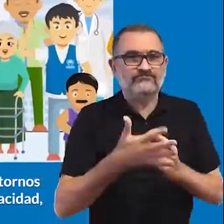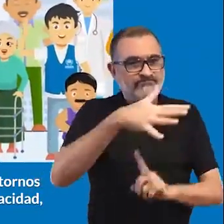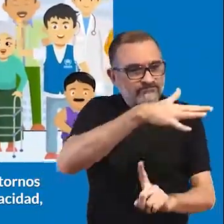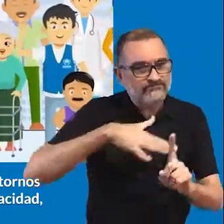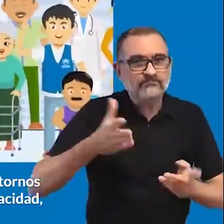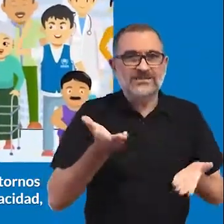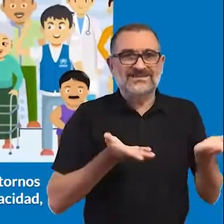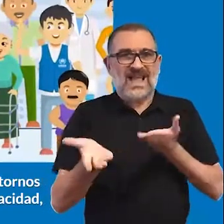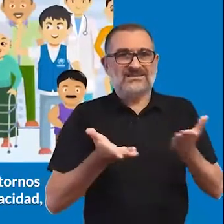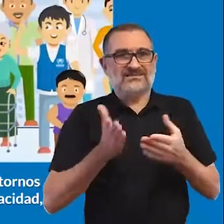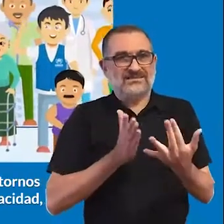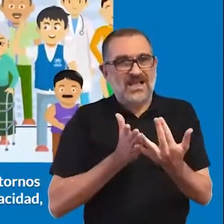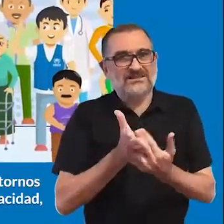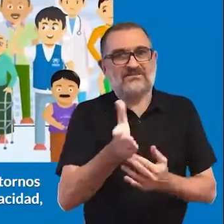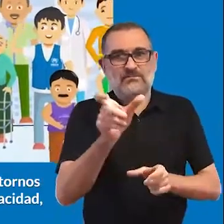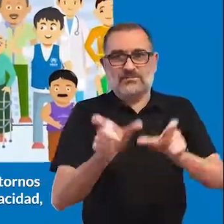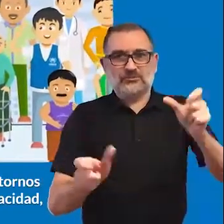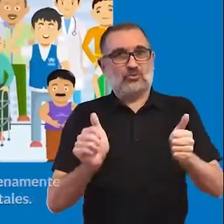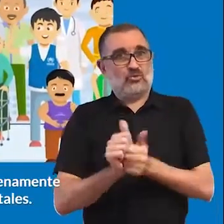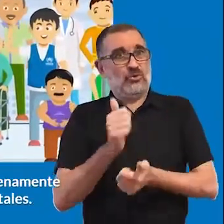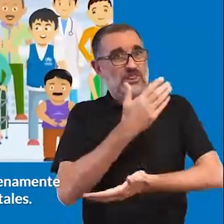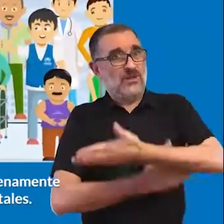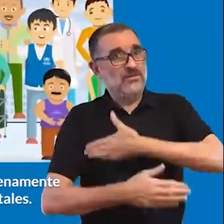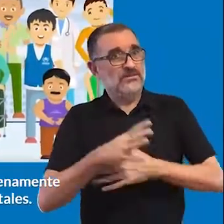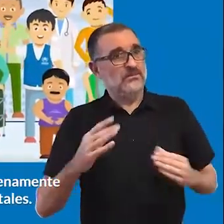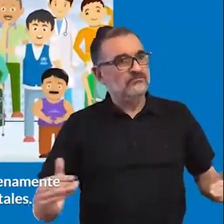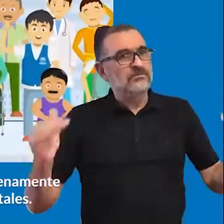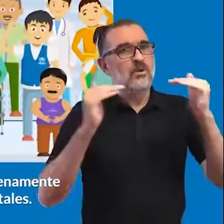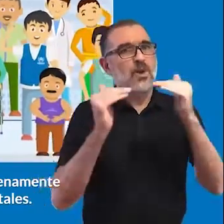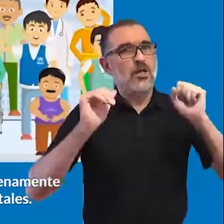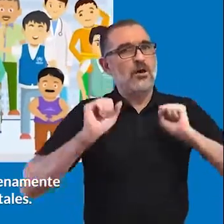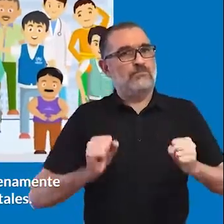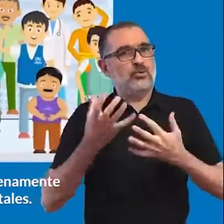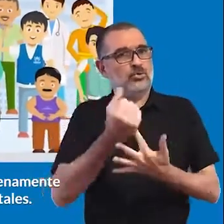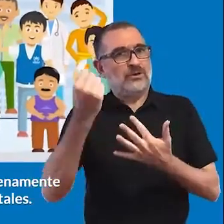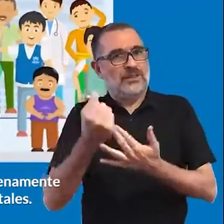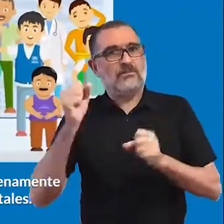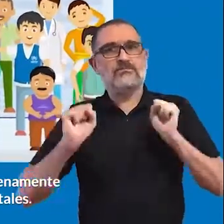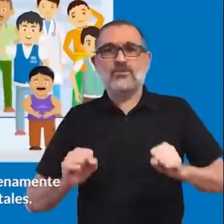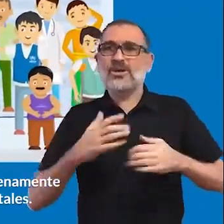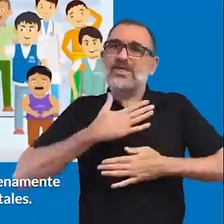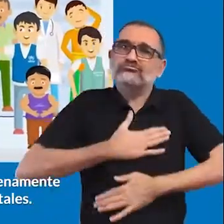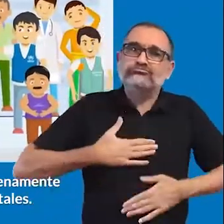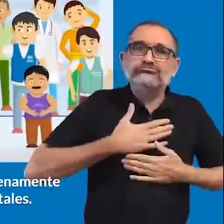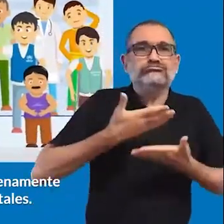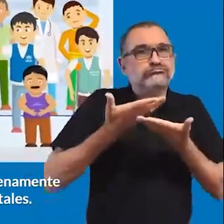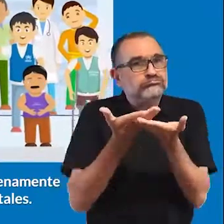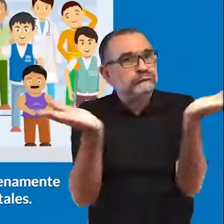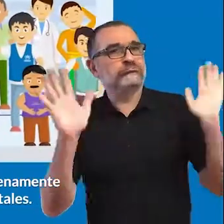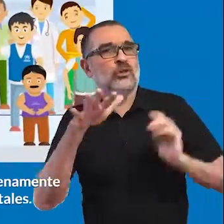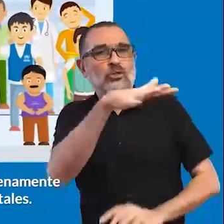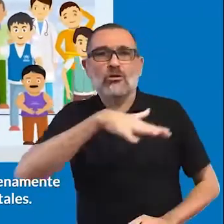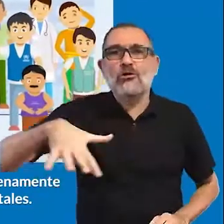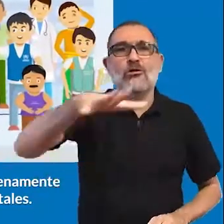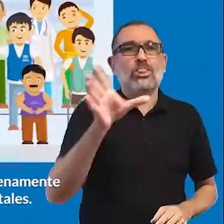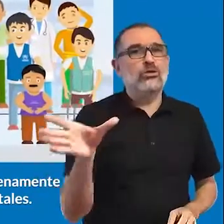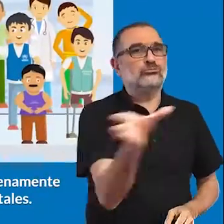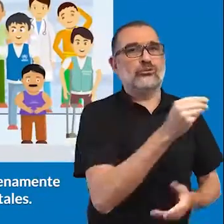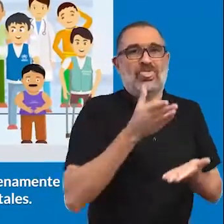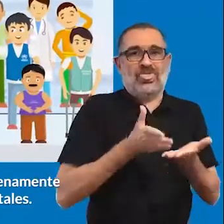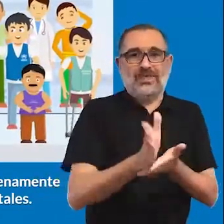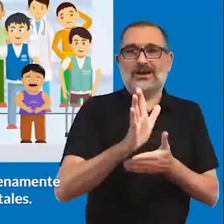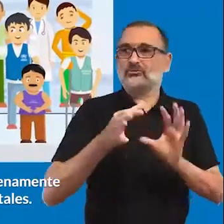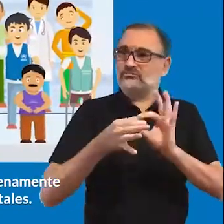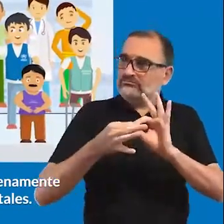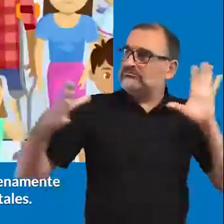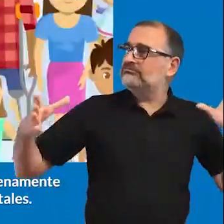accesibles a las personas con discapacidad. La igualdad de oportunidades les permite gozar plenamente de todos sus